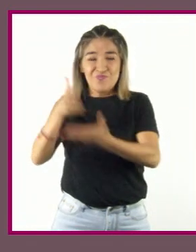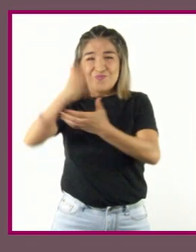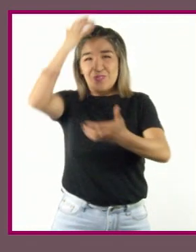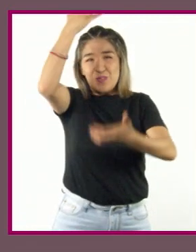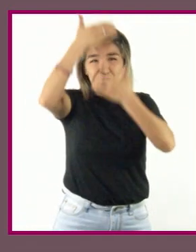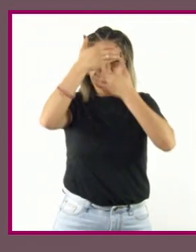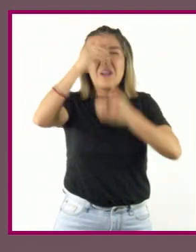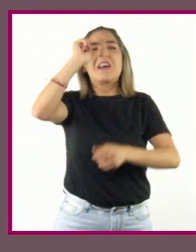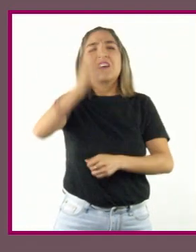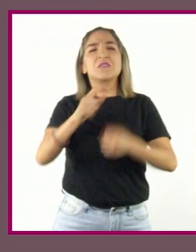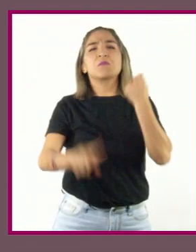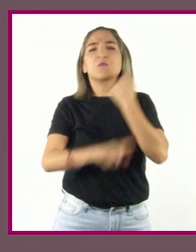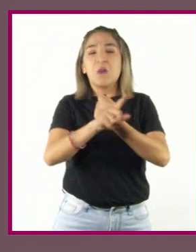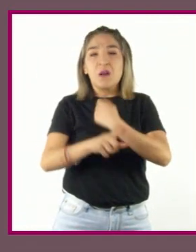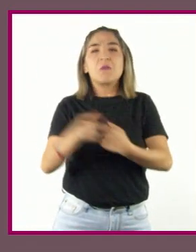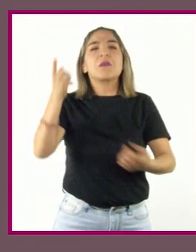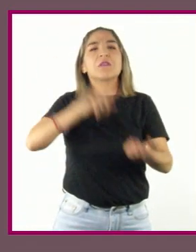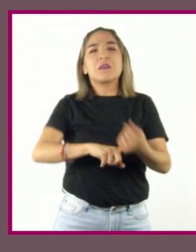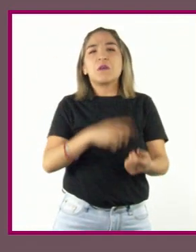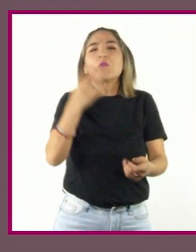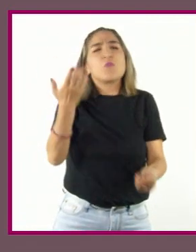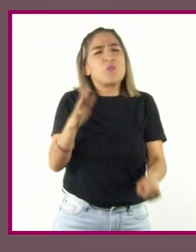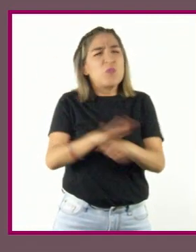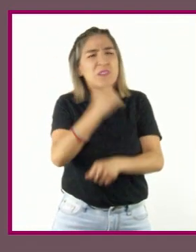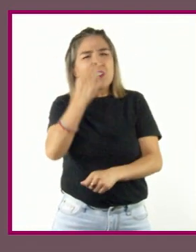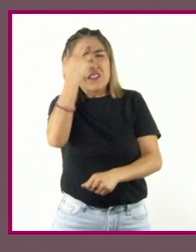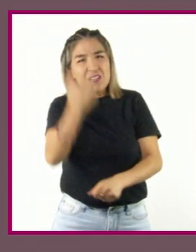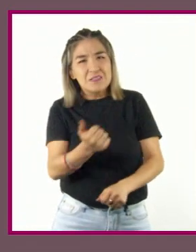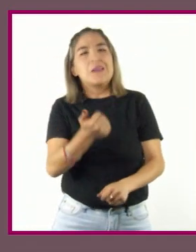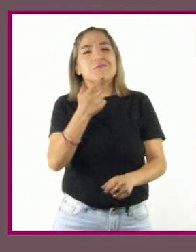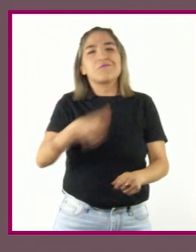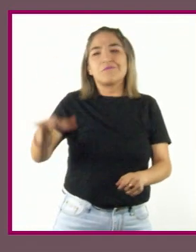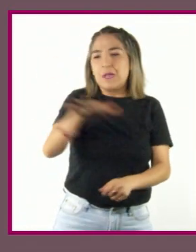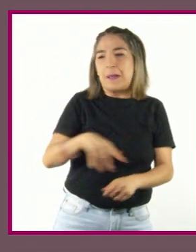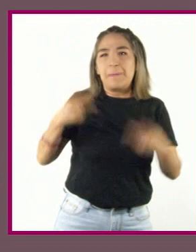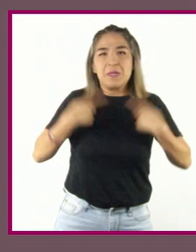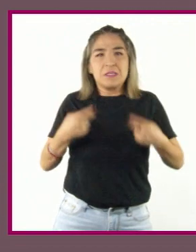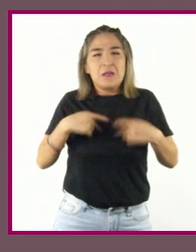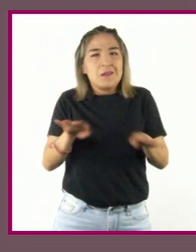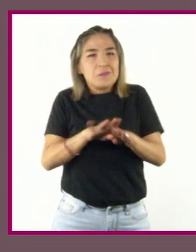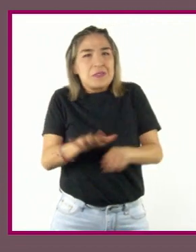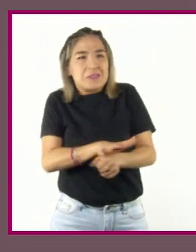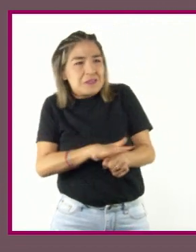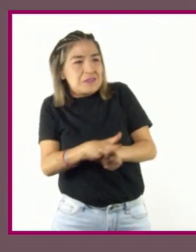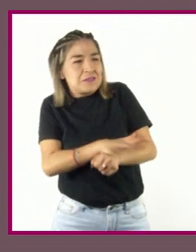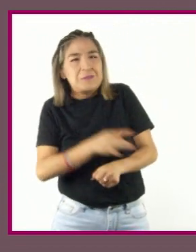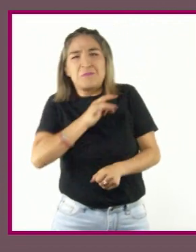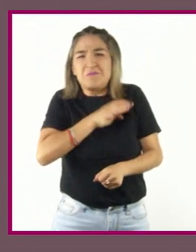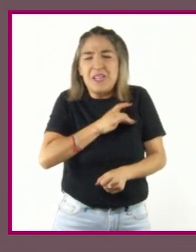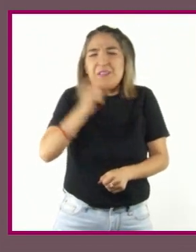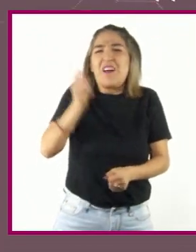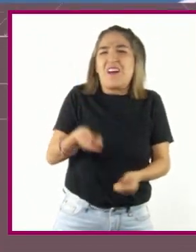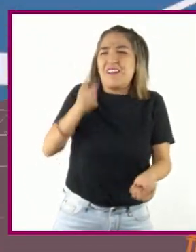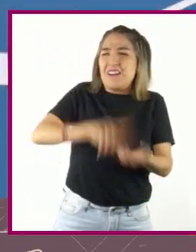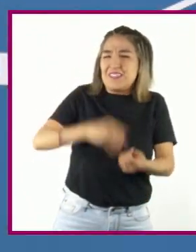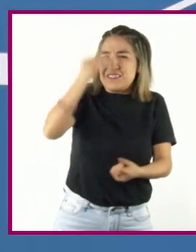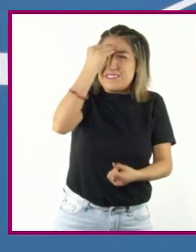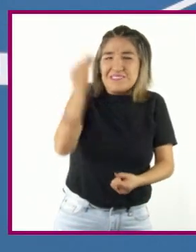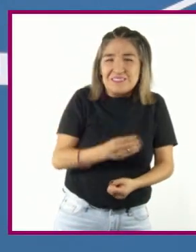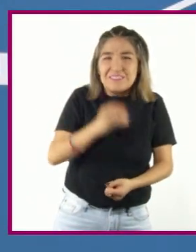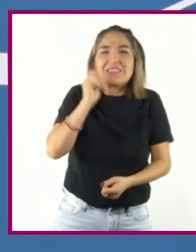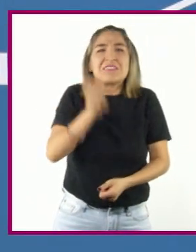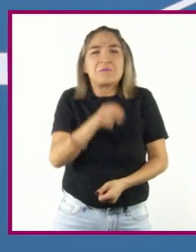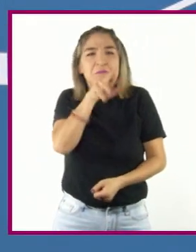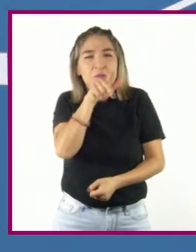puede entenderse como aquellas acciones que son encaminadas a generar en la población un sentimiento de miedo y terror constante. Es